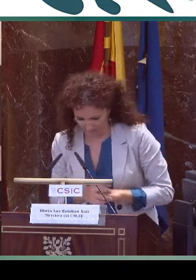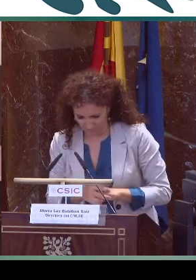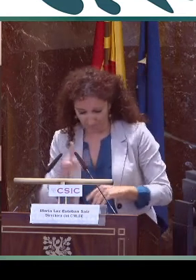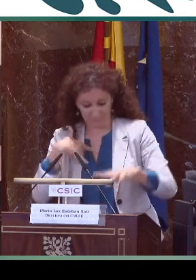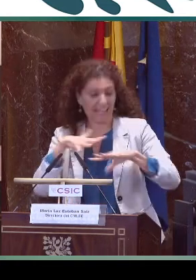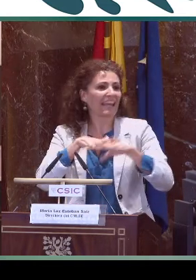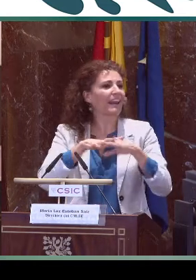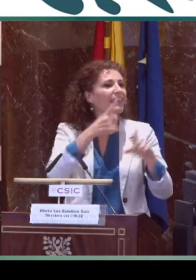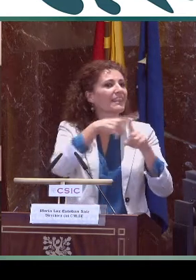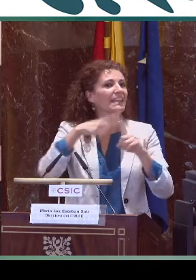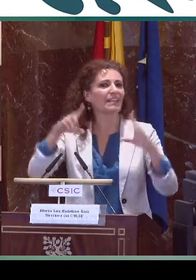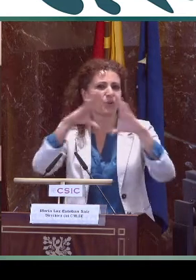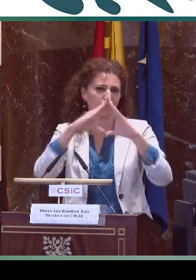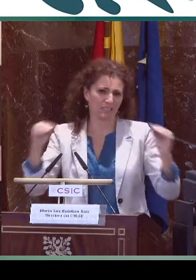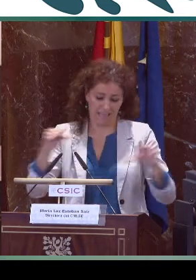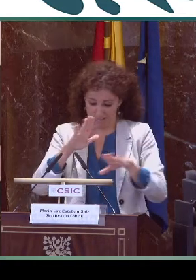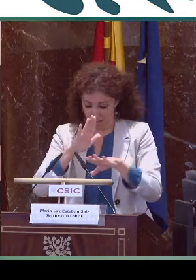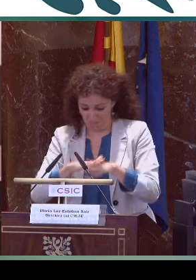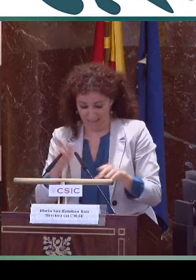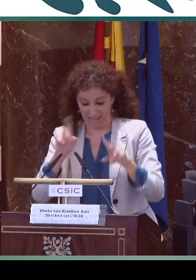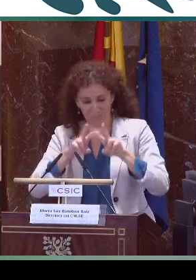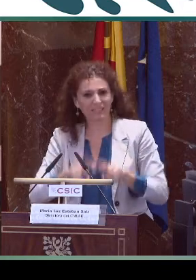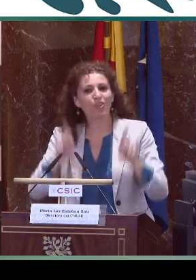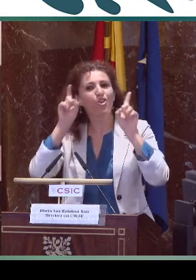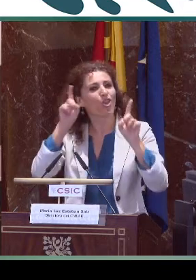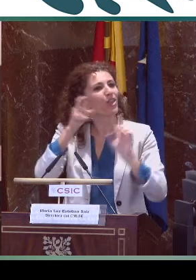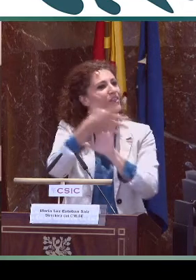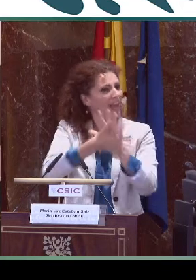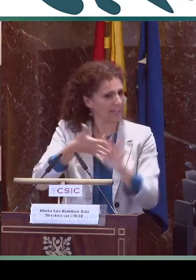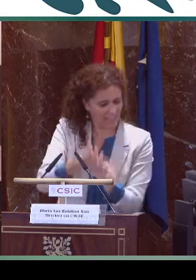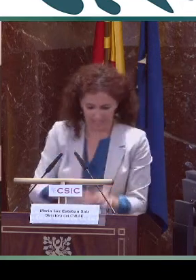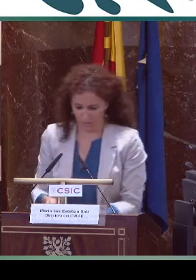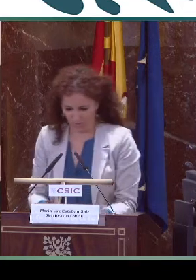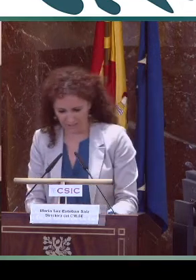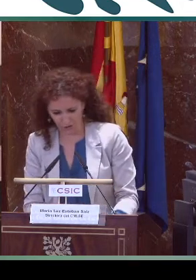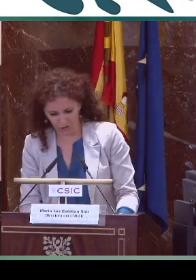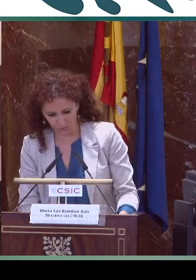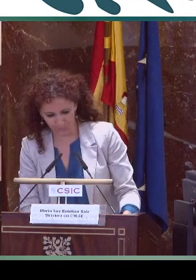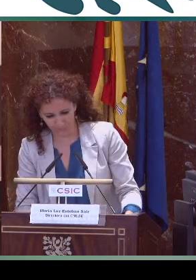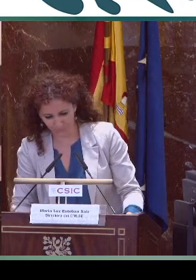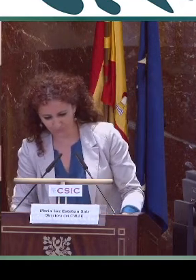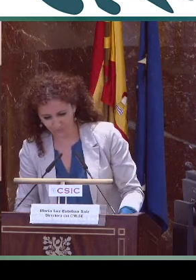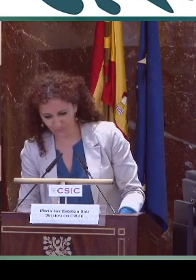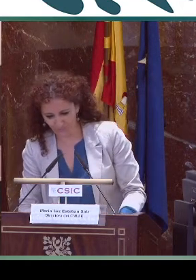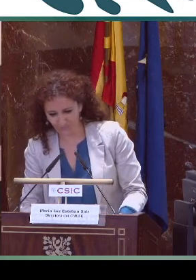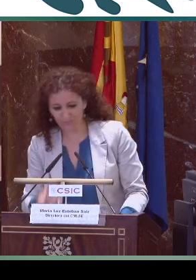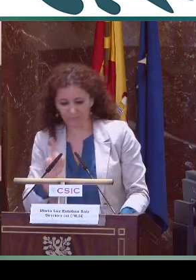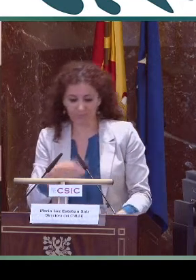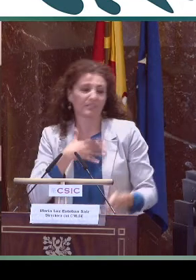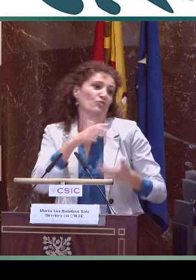la Universidad Autónoma de Madrid, la Red Interuniversitaria para la Investigación y la Docencia de la Lengua de Signos,